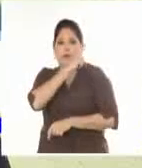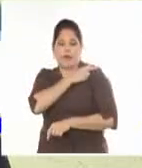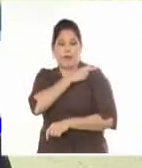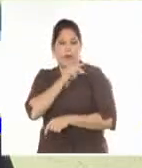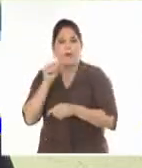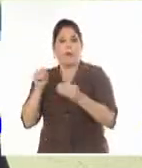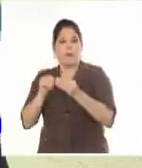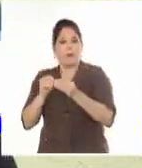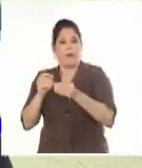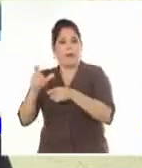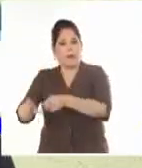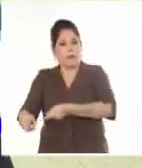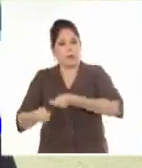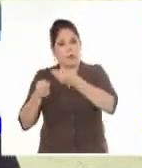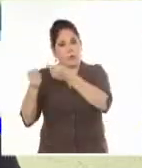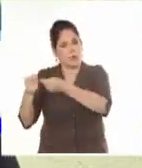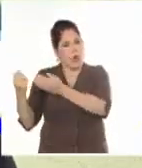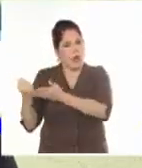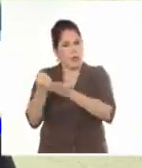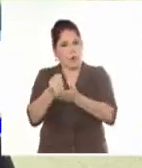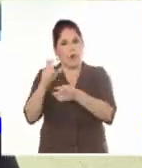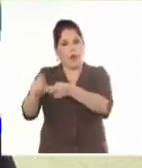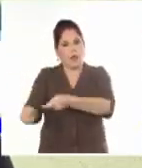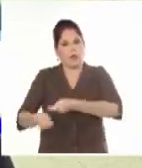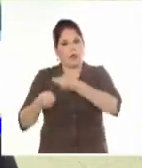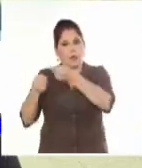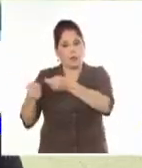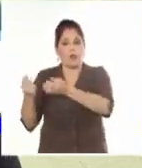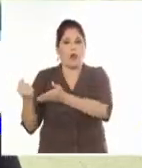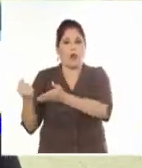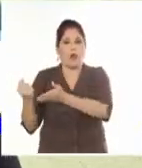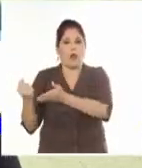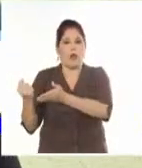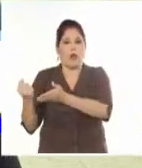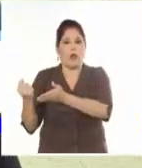con la propia agricultura, apoyo a la agricultura, apoyo del MINSIN.